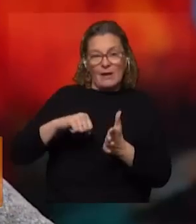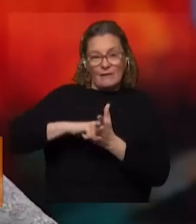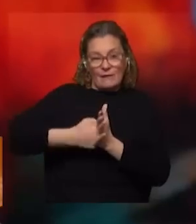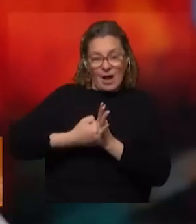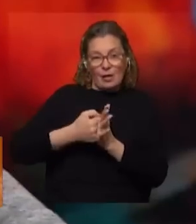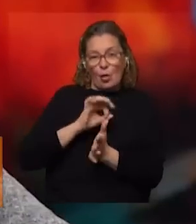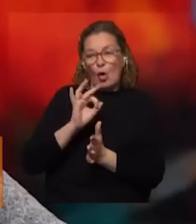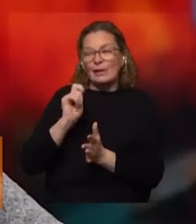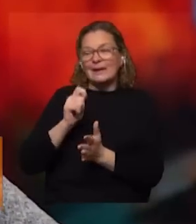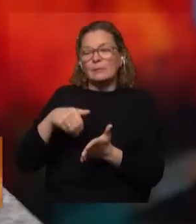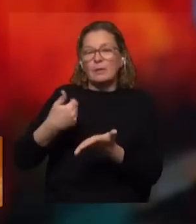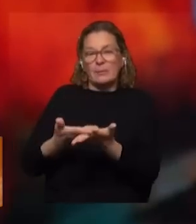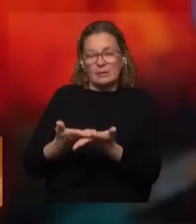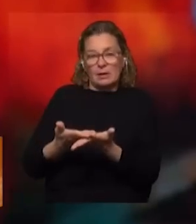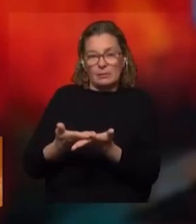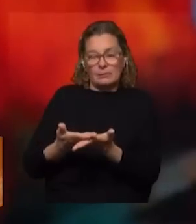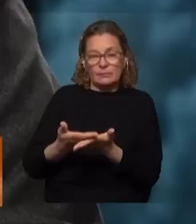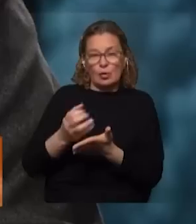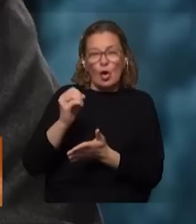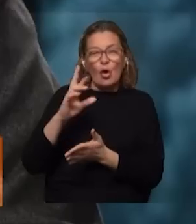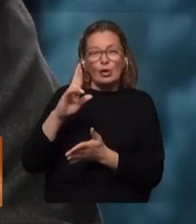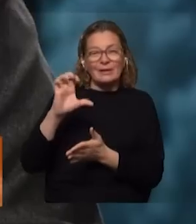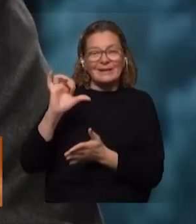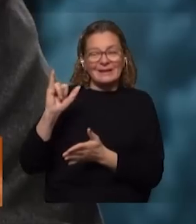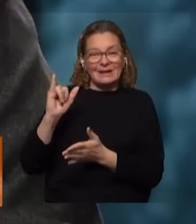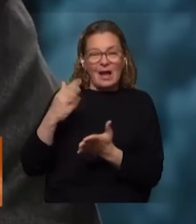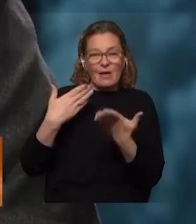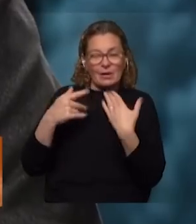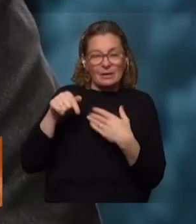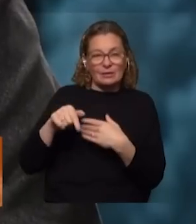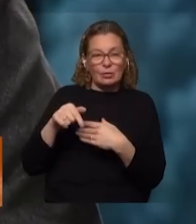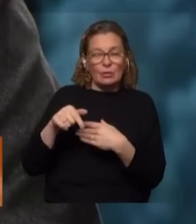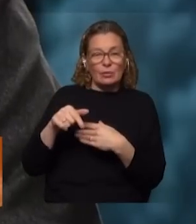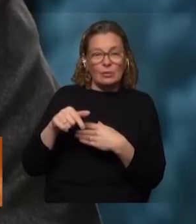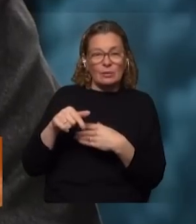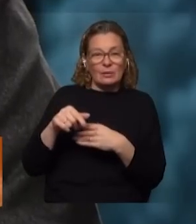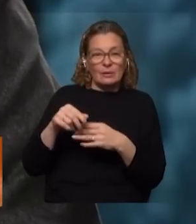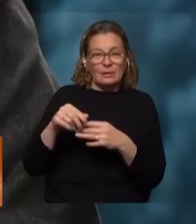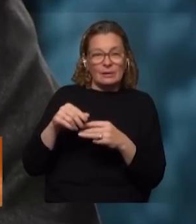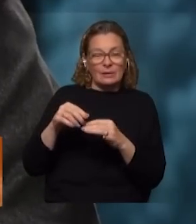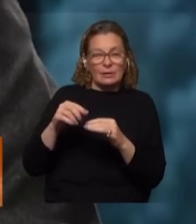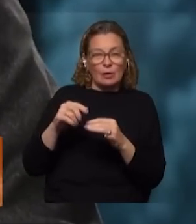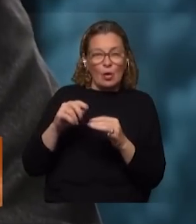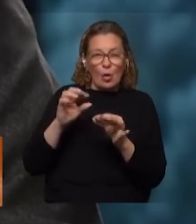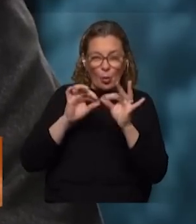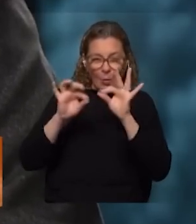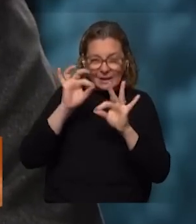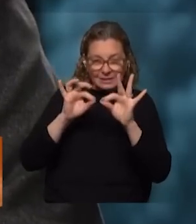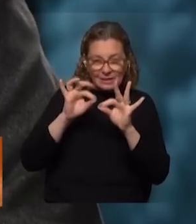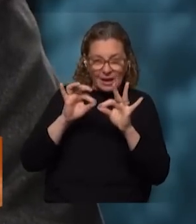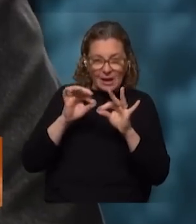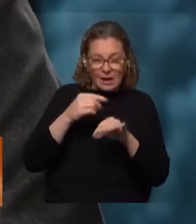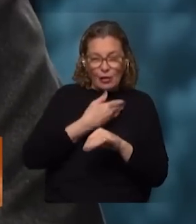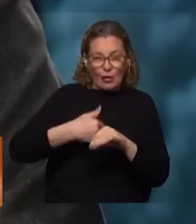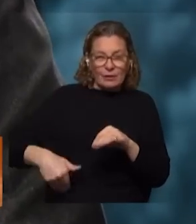banco o quien sea cobra igual. Orsi hablaba de que la ventaja de esto es que cierra prolija las cuentas el gobierno y que lo pague el que